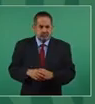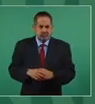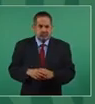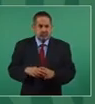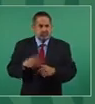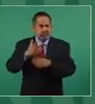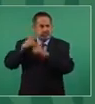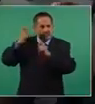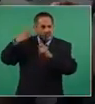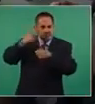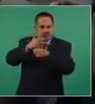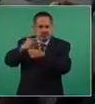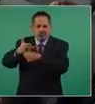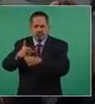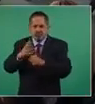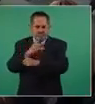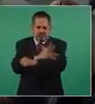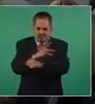camarógrafos,